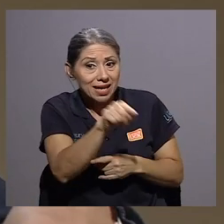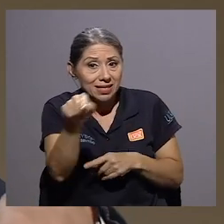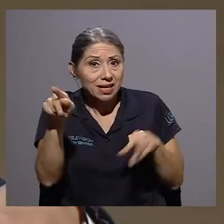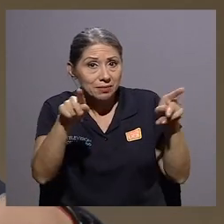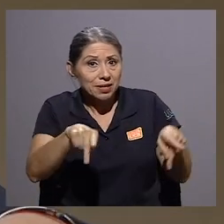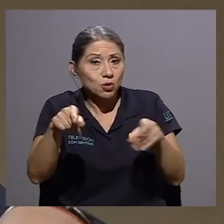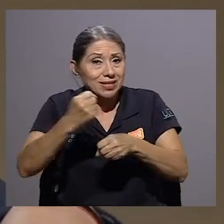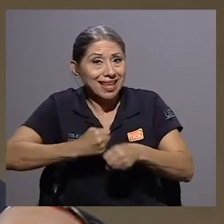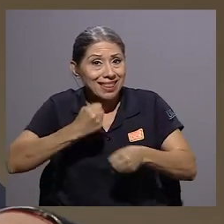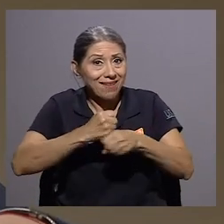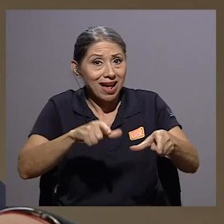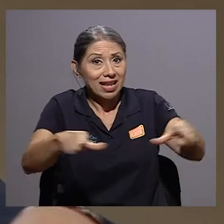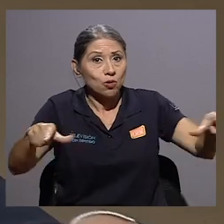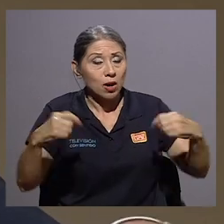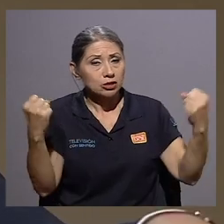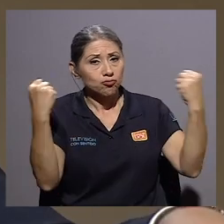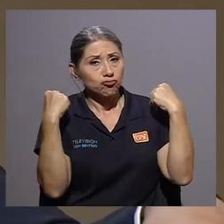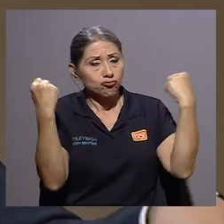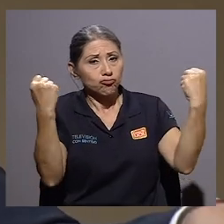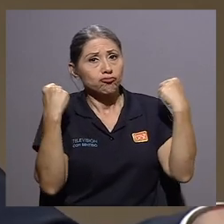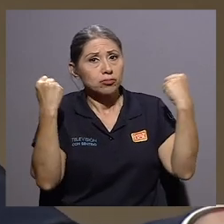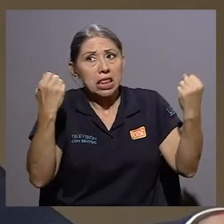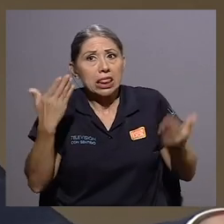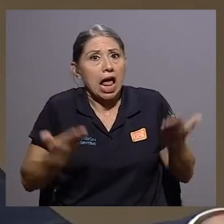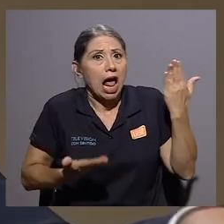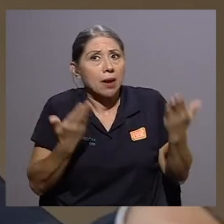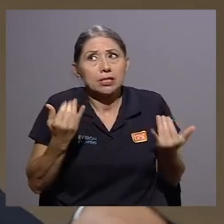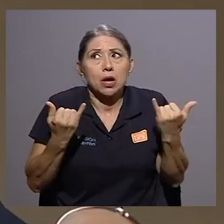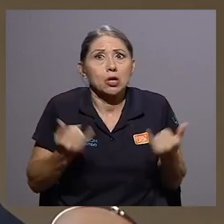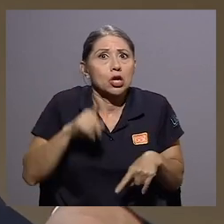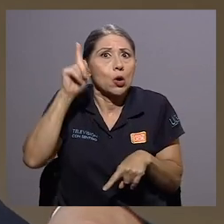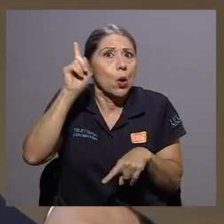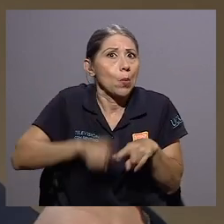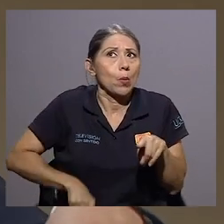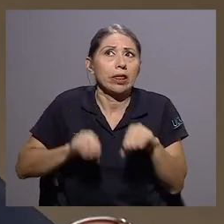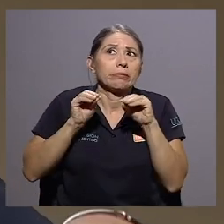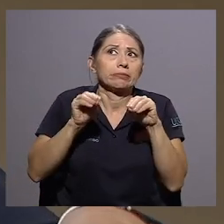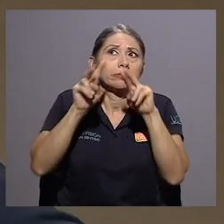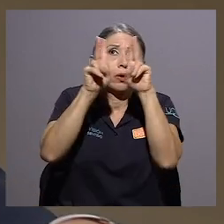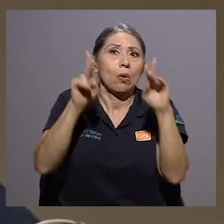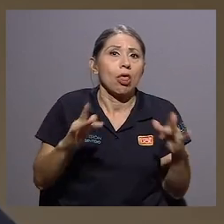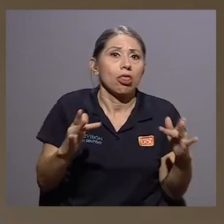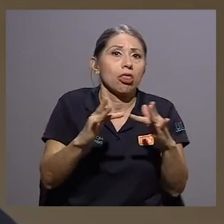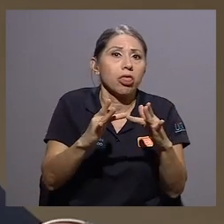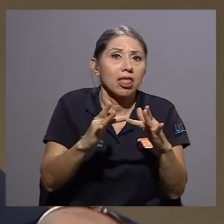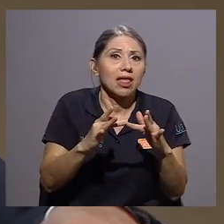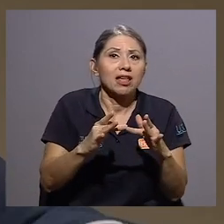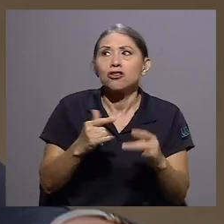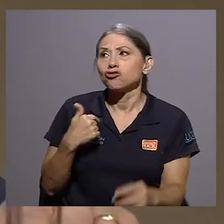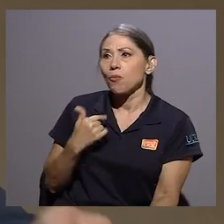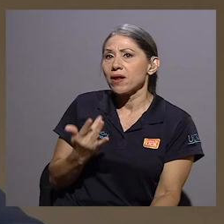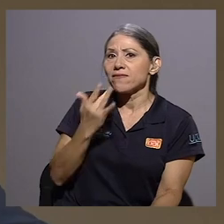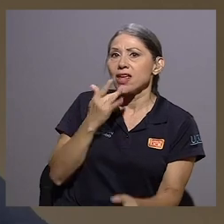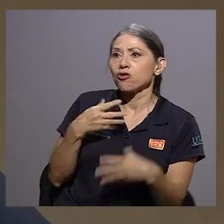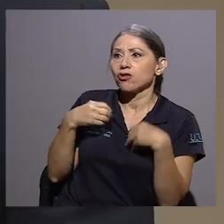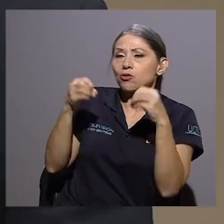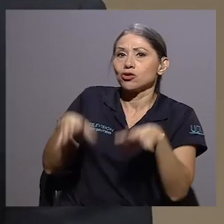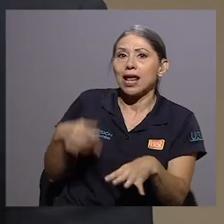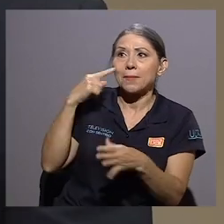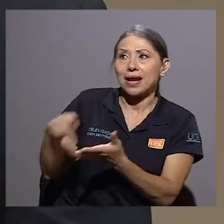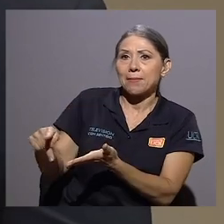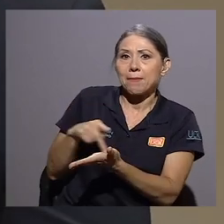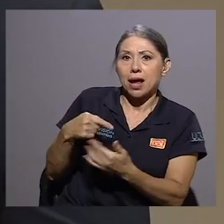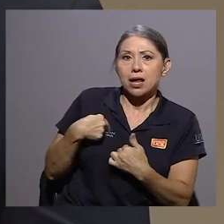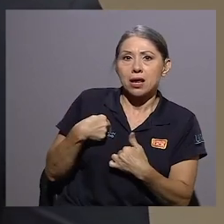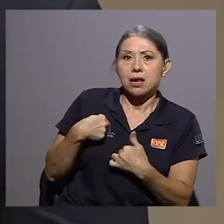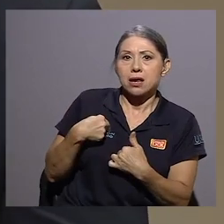gimnasios hoy ni siquiera puedan estar dando esas clases virtuales y dicen, yo prefiero renunciar para que me paguen las prestaciones. Ellos podrían hacer eso. El